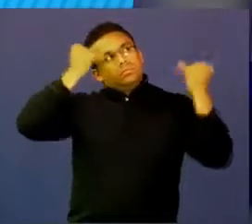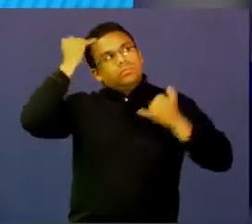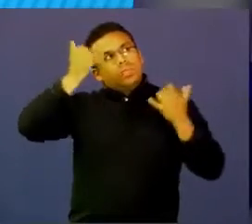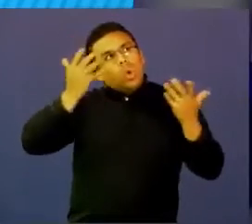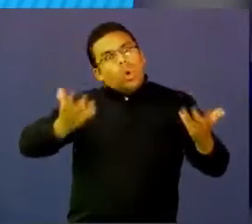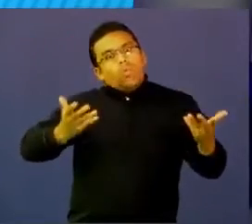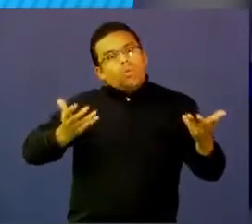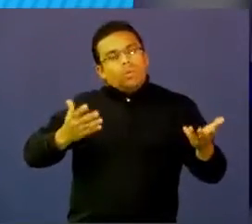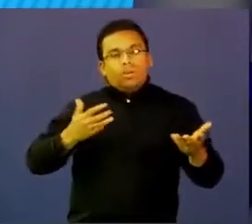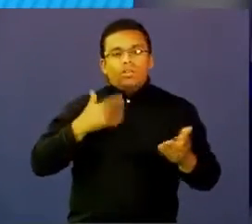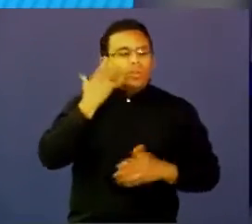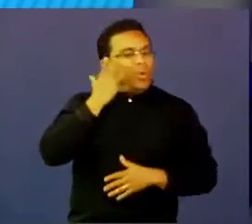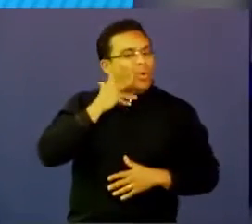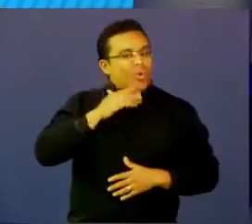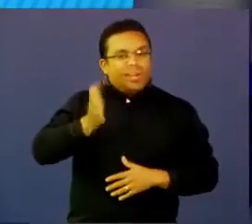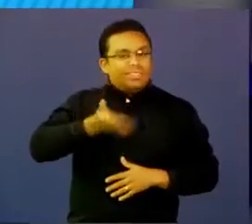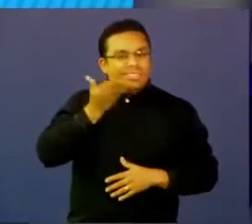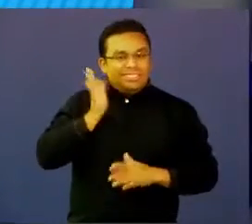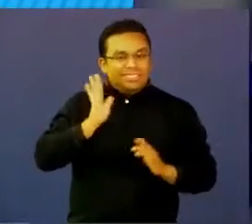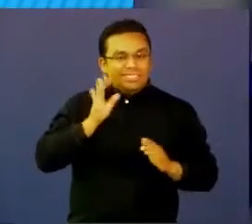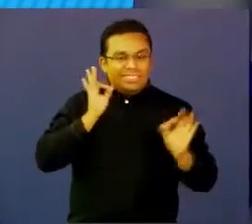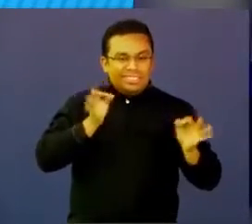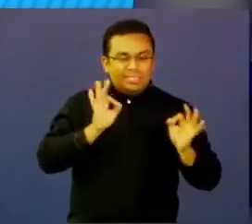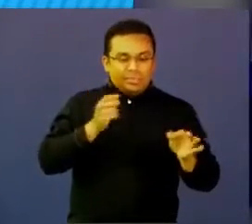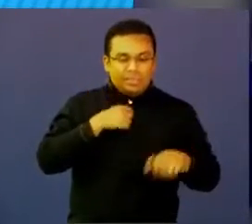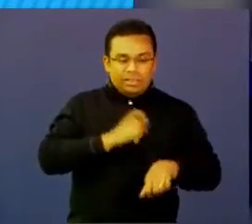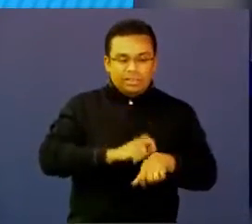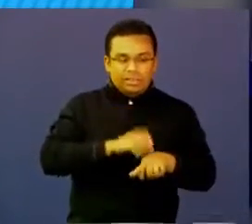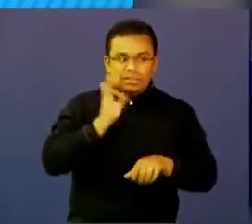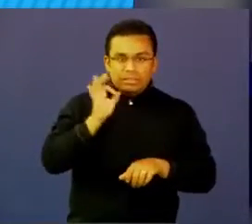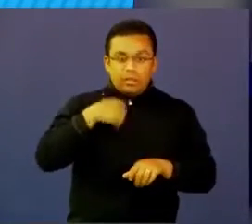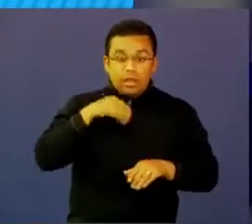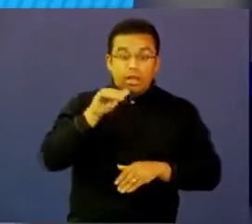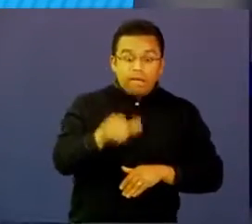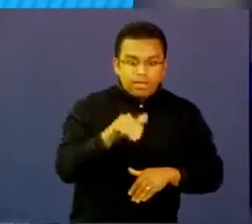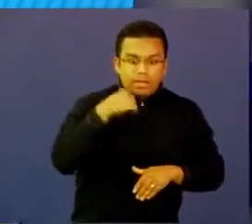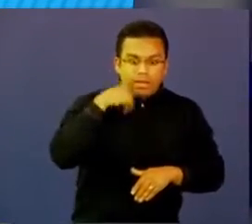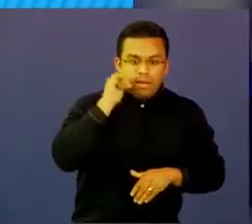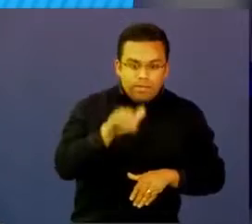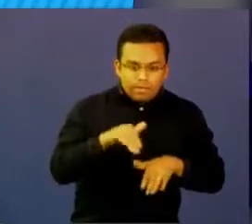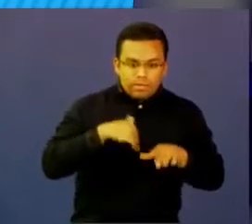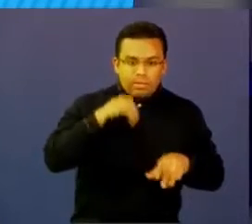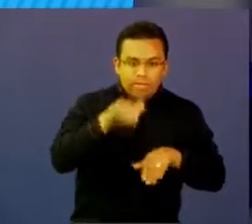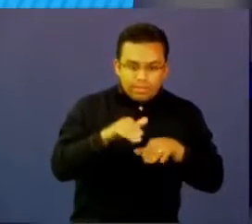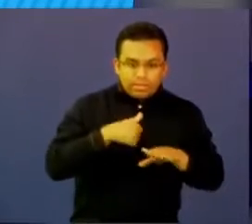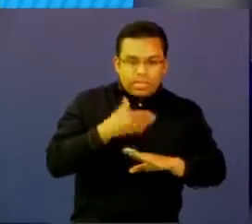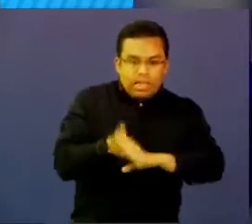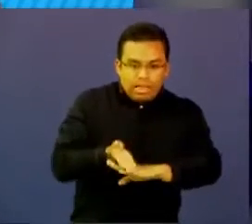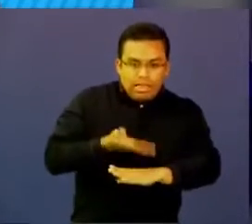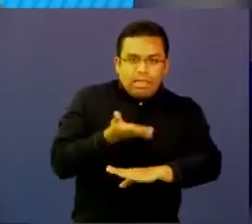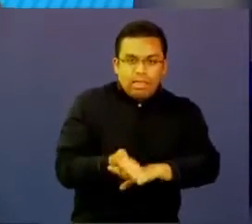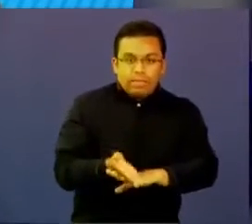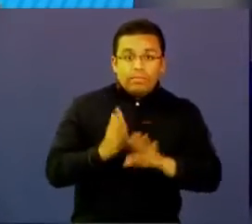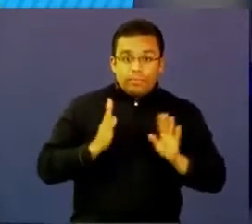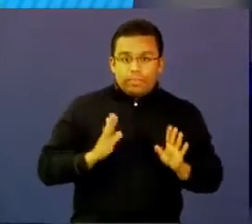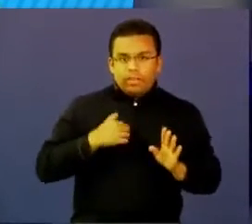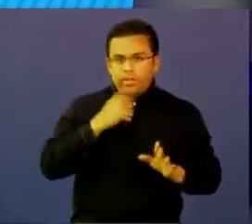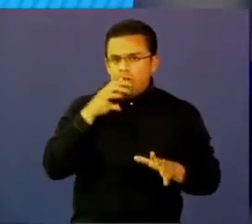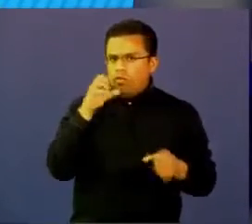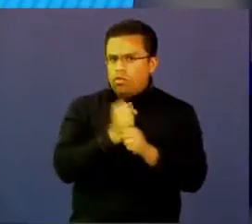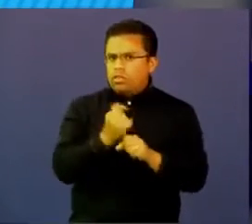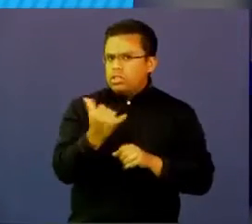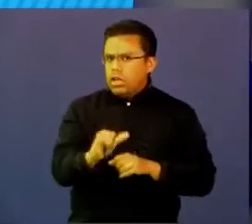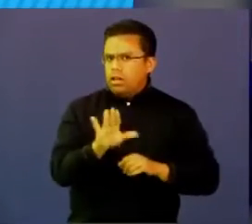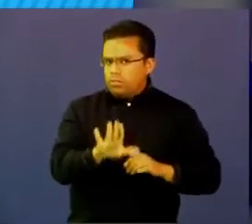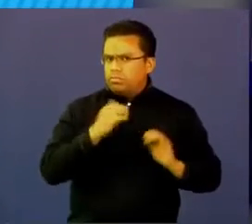estimula en el día a día, la usamos todo el tiempo y retando a los niños es que ellos además generan, porque la confianza la tienen, digamos, la